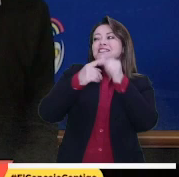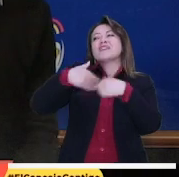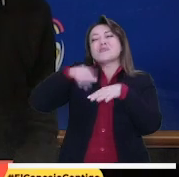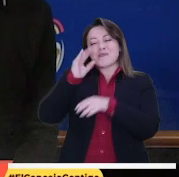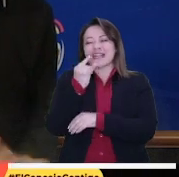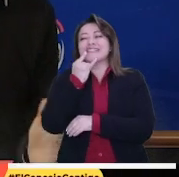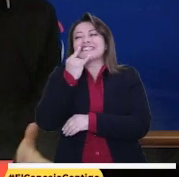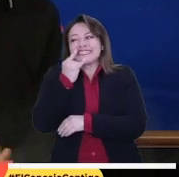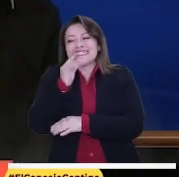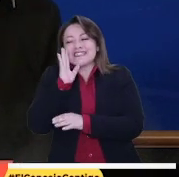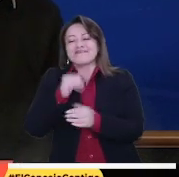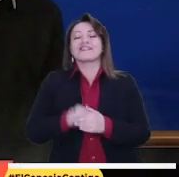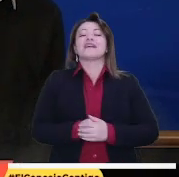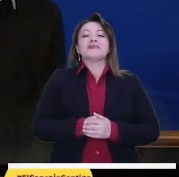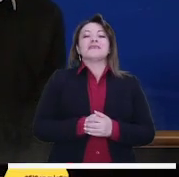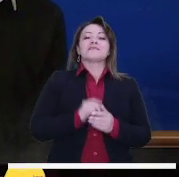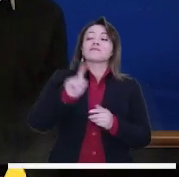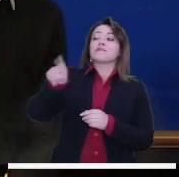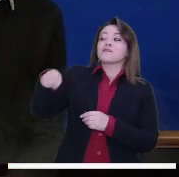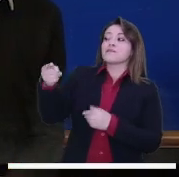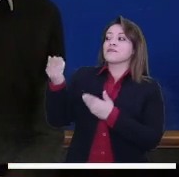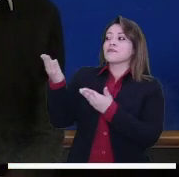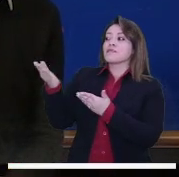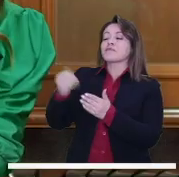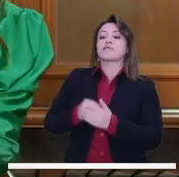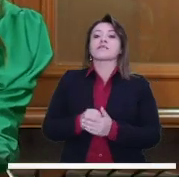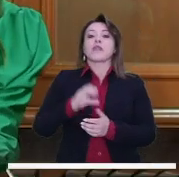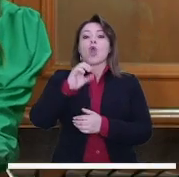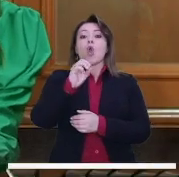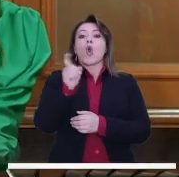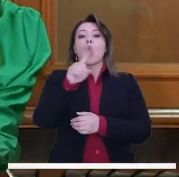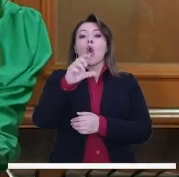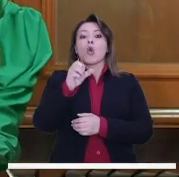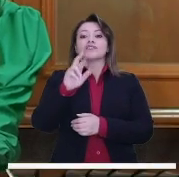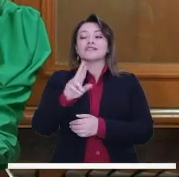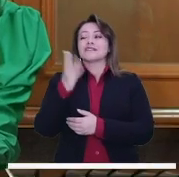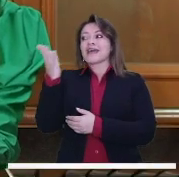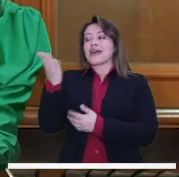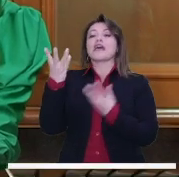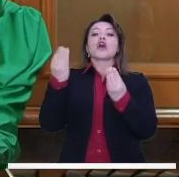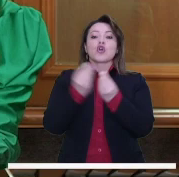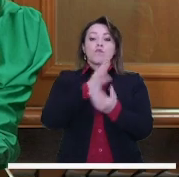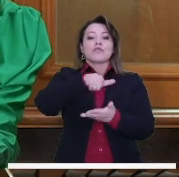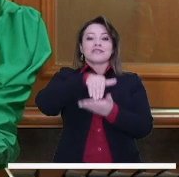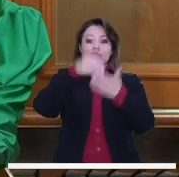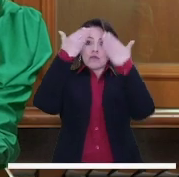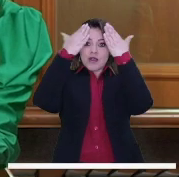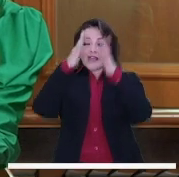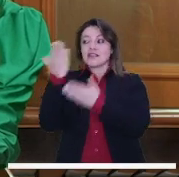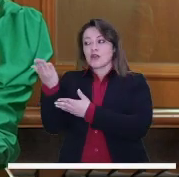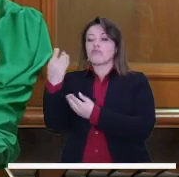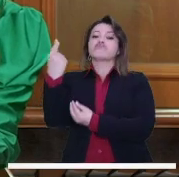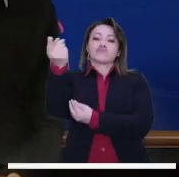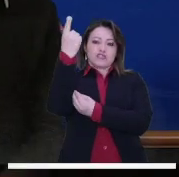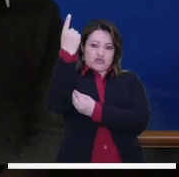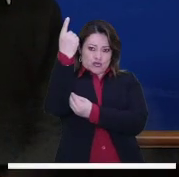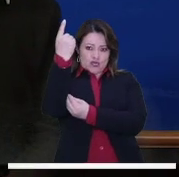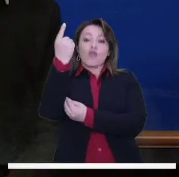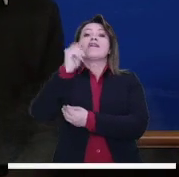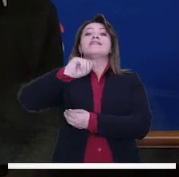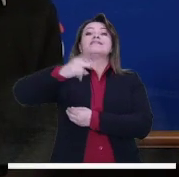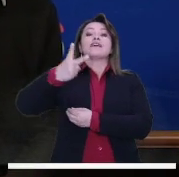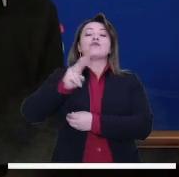más que especialista, interesado. Bueno, también tenemos al concejal Óscar Ramírez Vaus, del partido Centro Democrático,